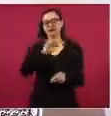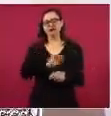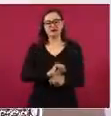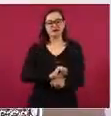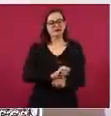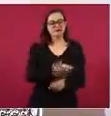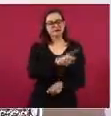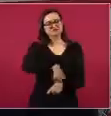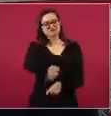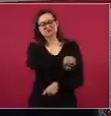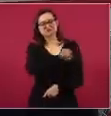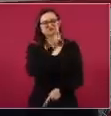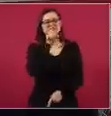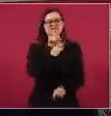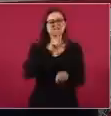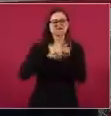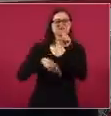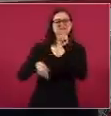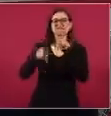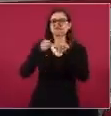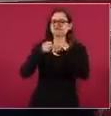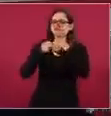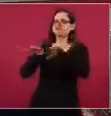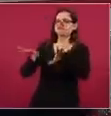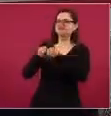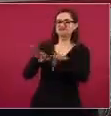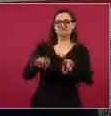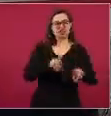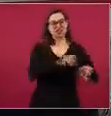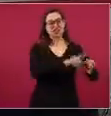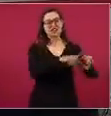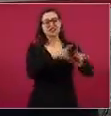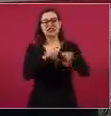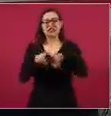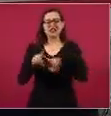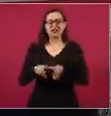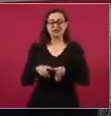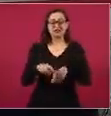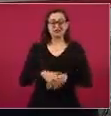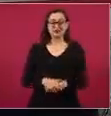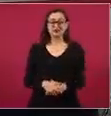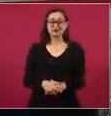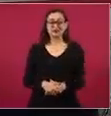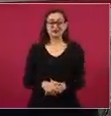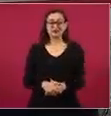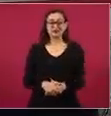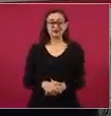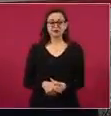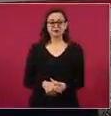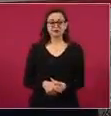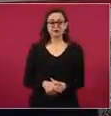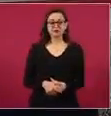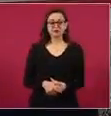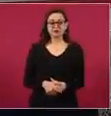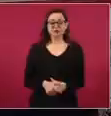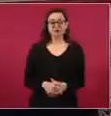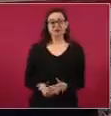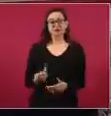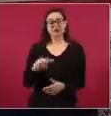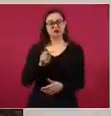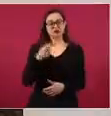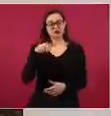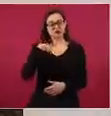aunque ya esta sección se va a convertir